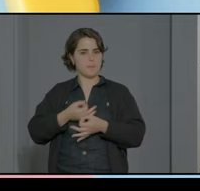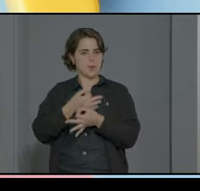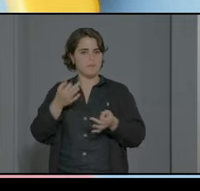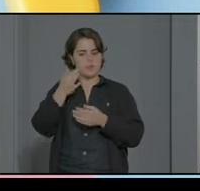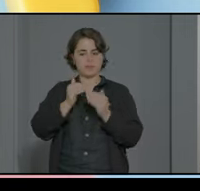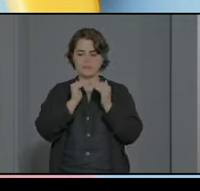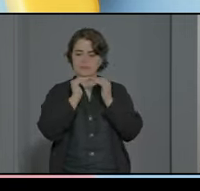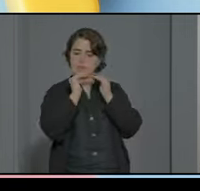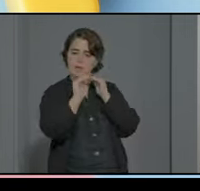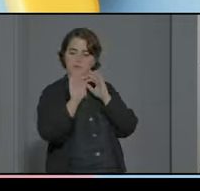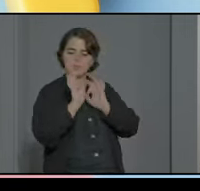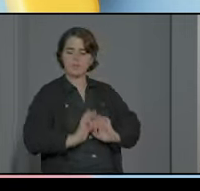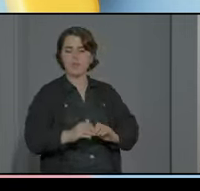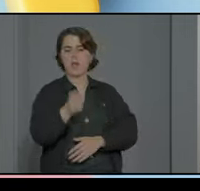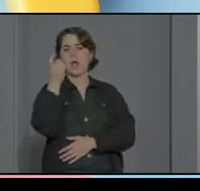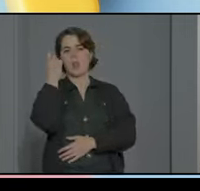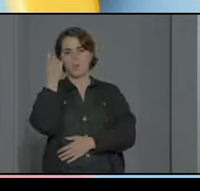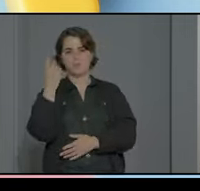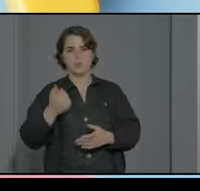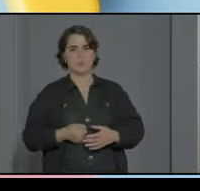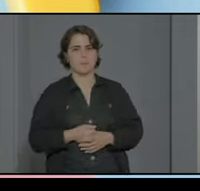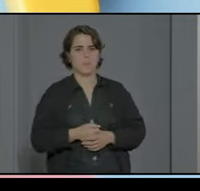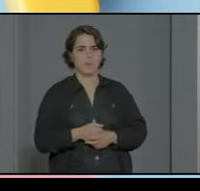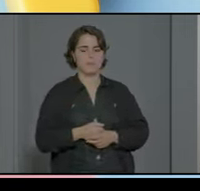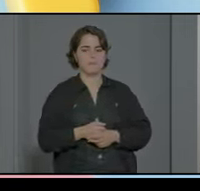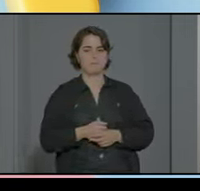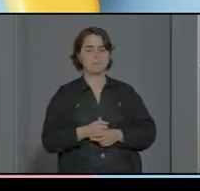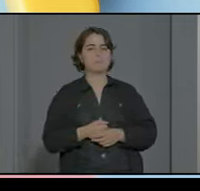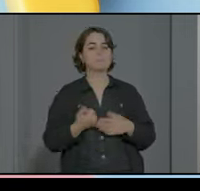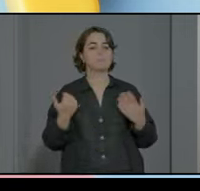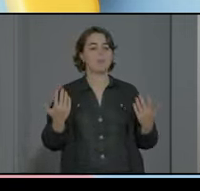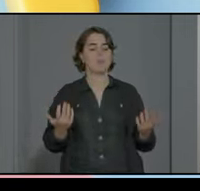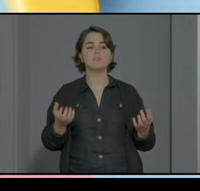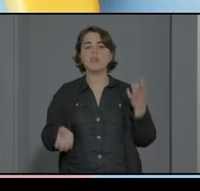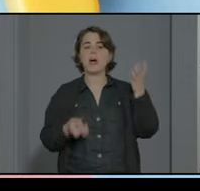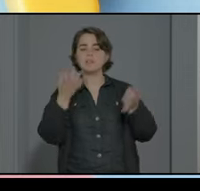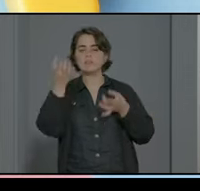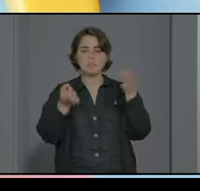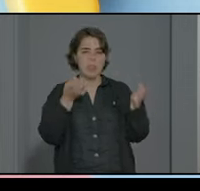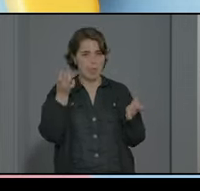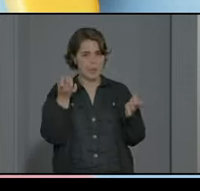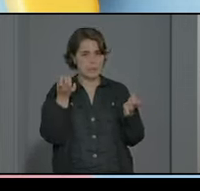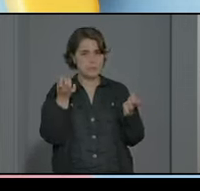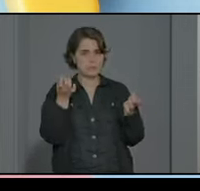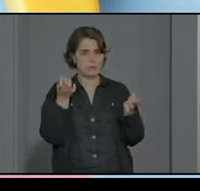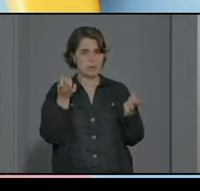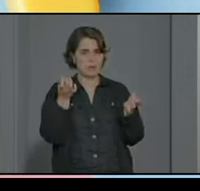estabilidad también del alumno por supuesto en este caso las actividades la